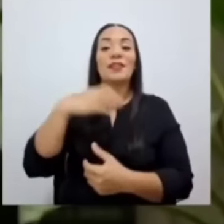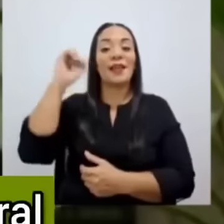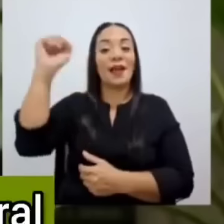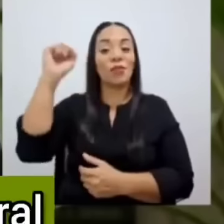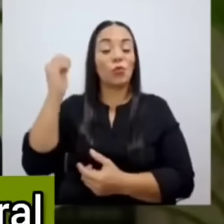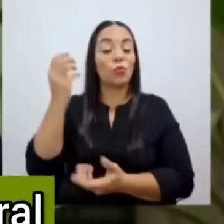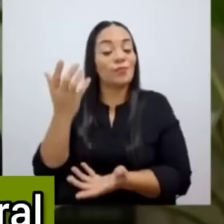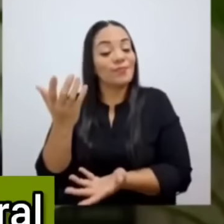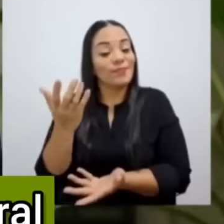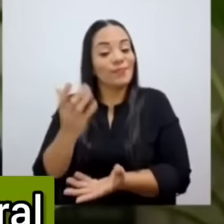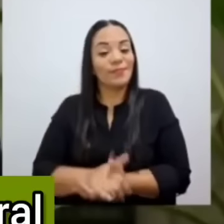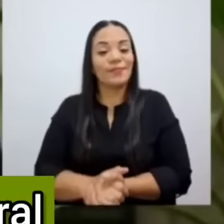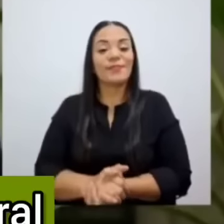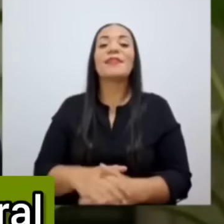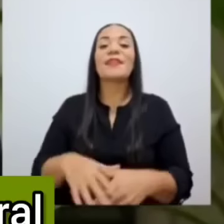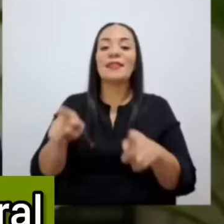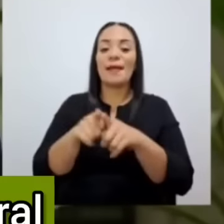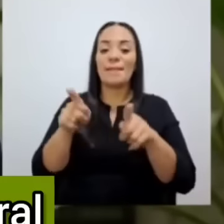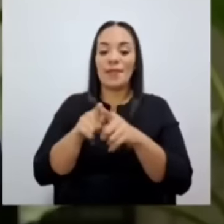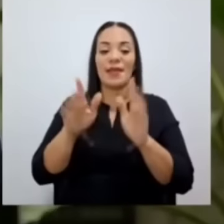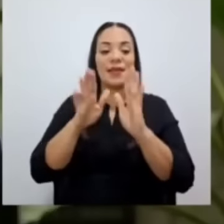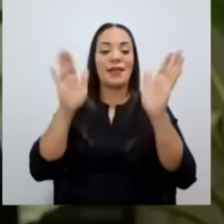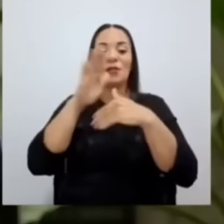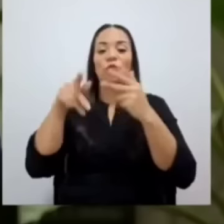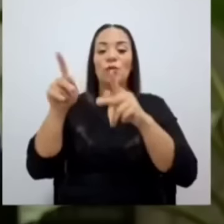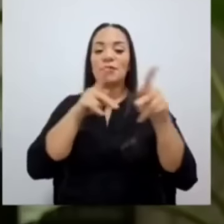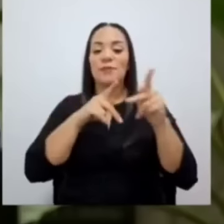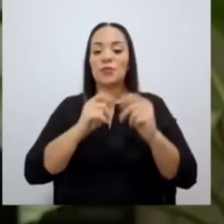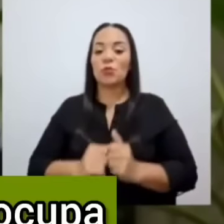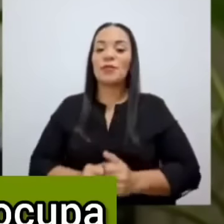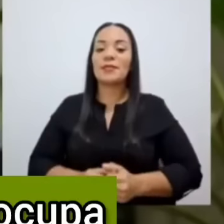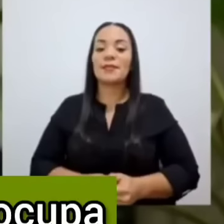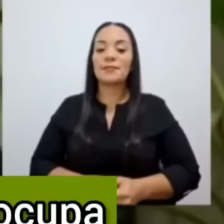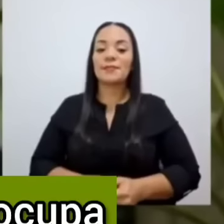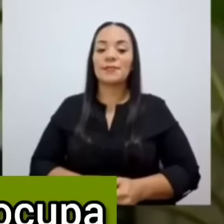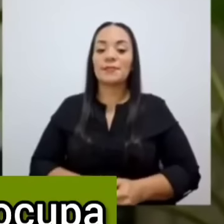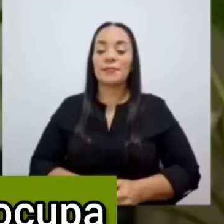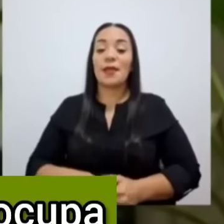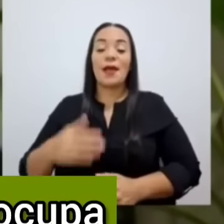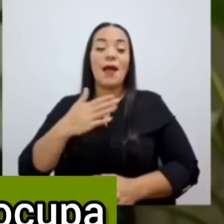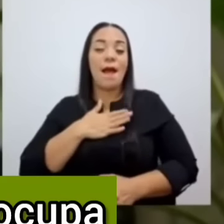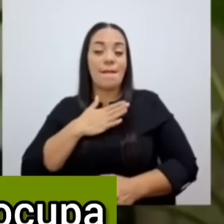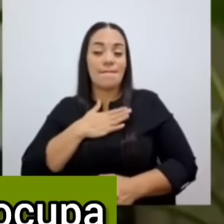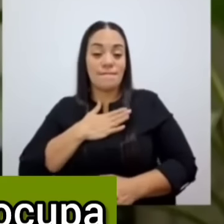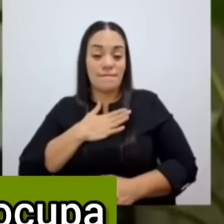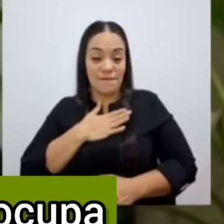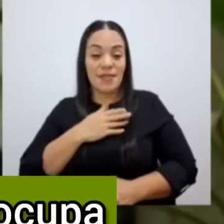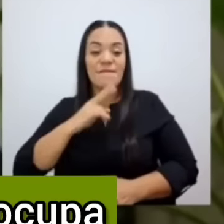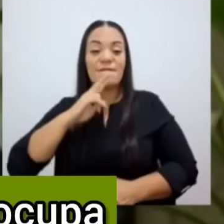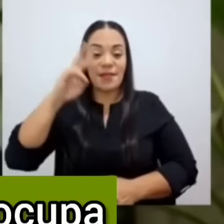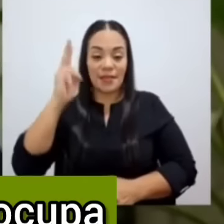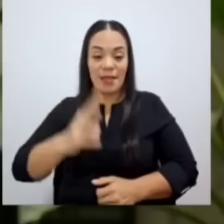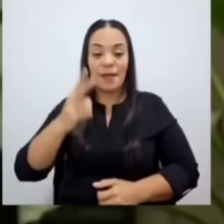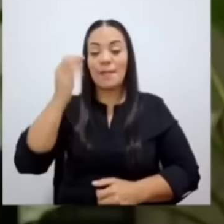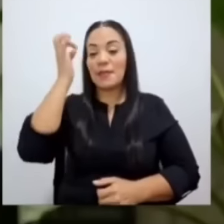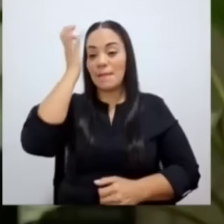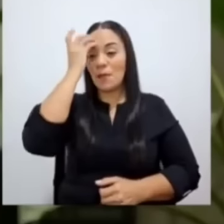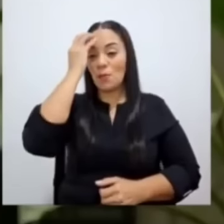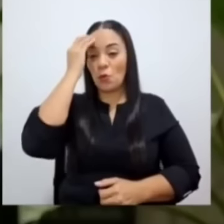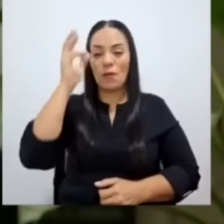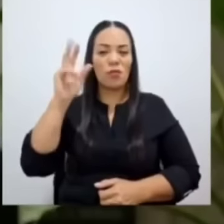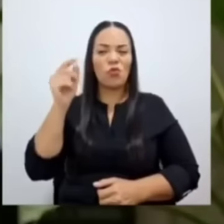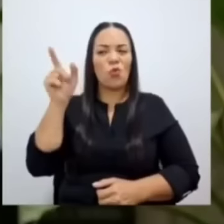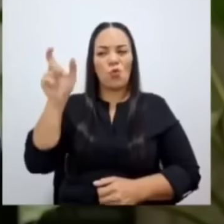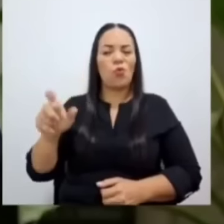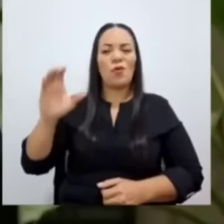y ciertamente para el público en general. Pero a mí lo que verdaderamente me preocupa no es Carlos